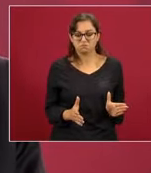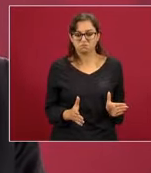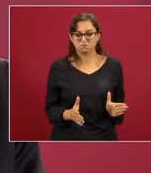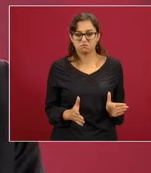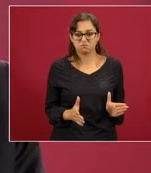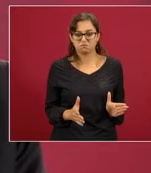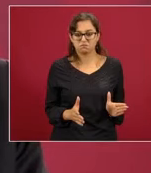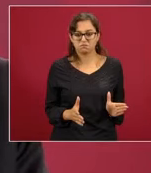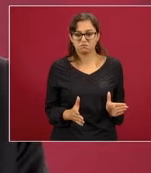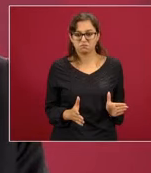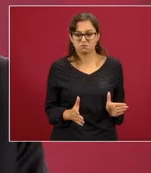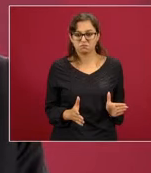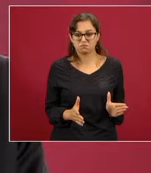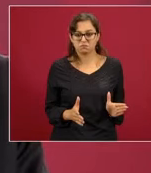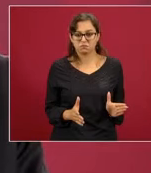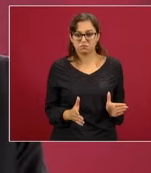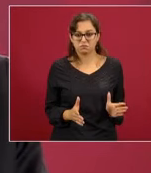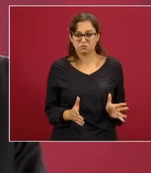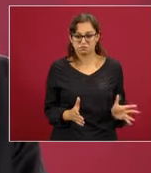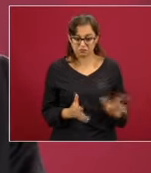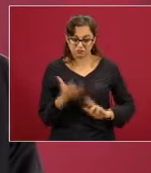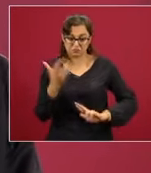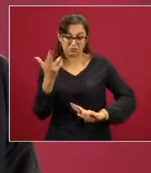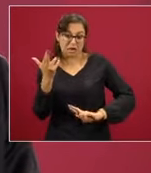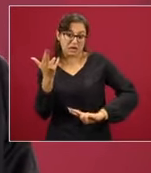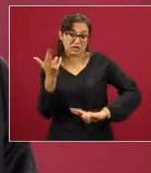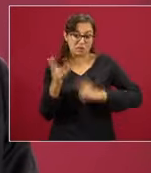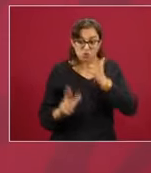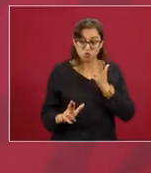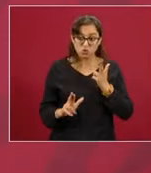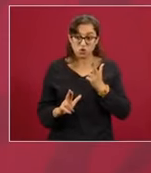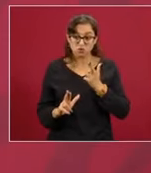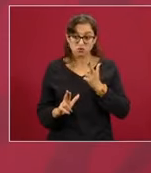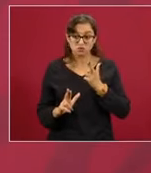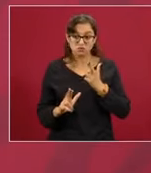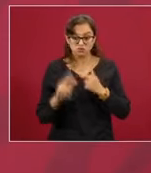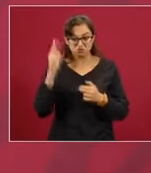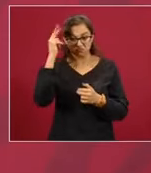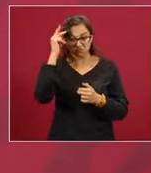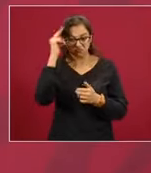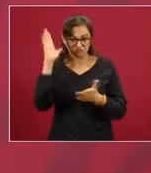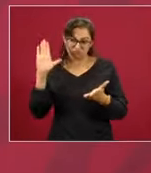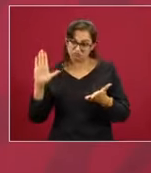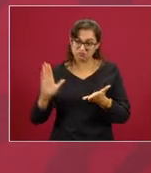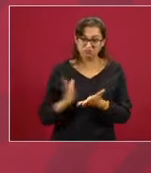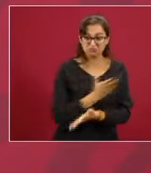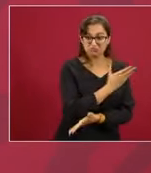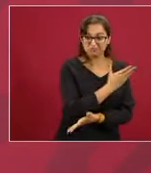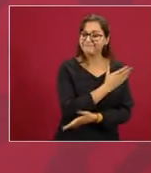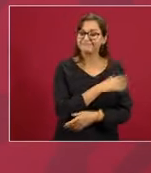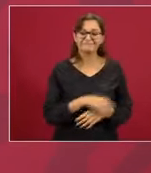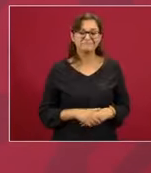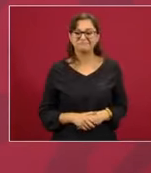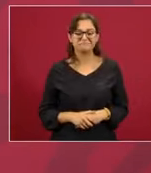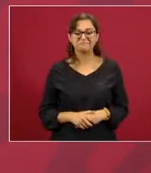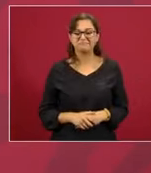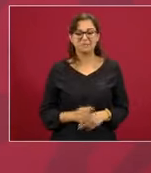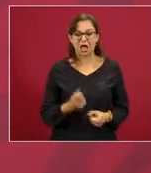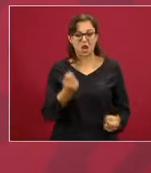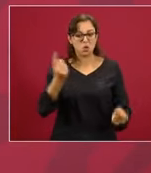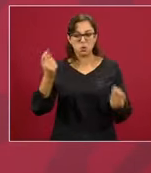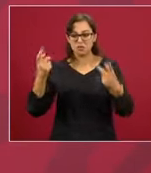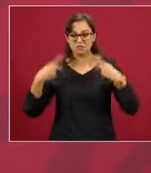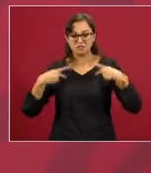borrarlo la Revolución Mexicana, que fue profunda, no pudo.